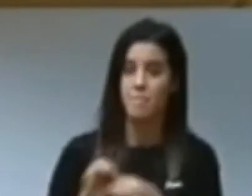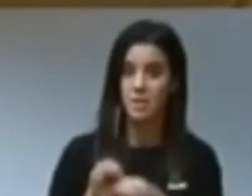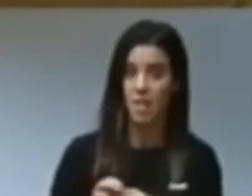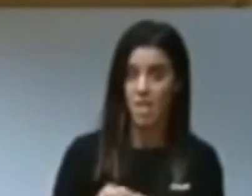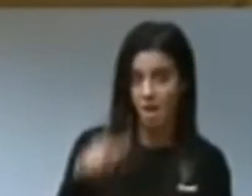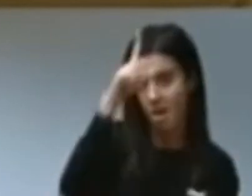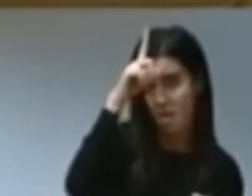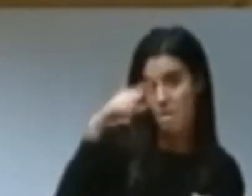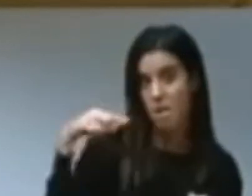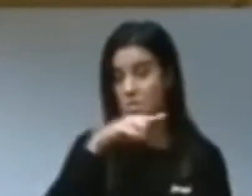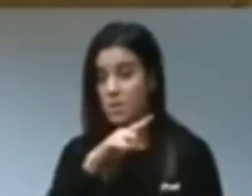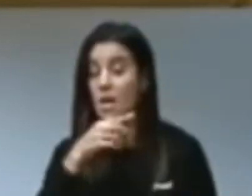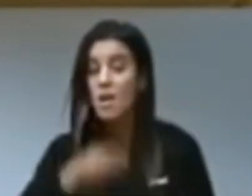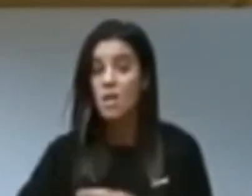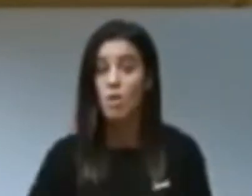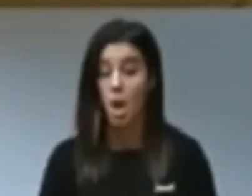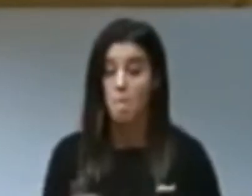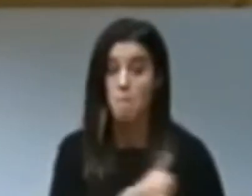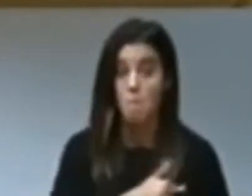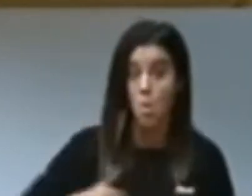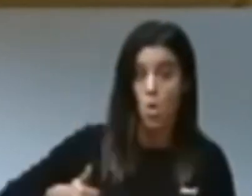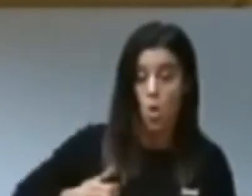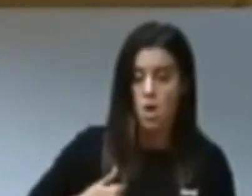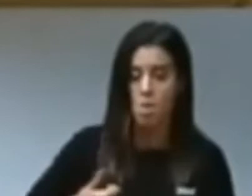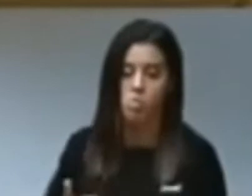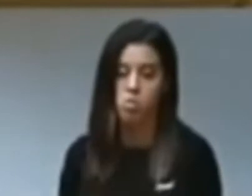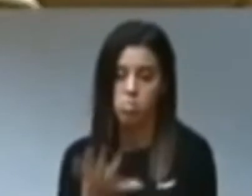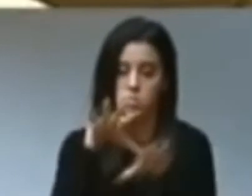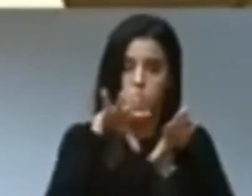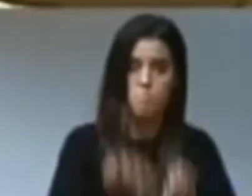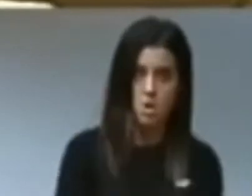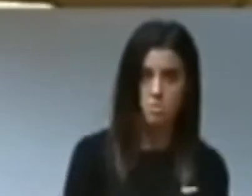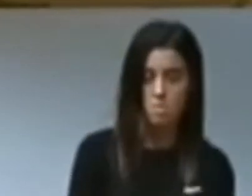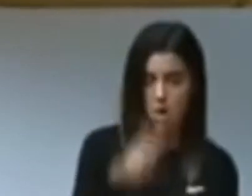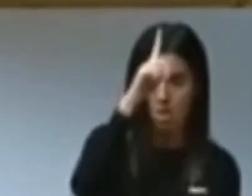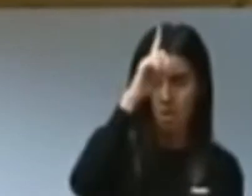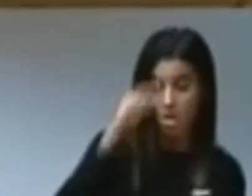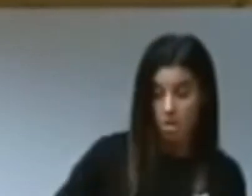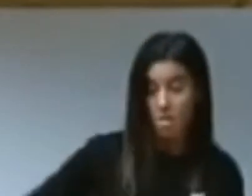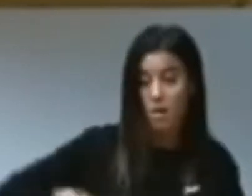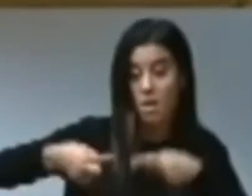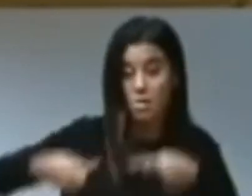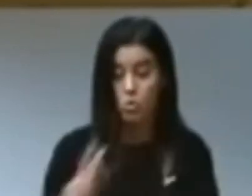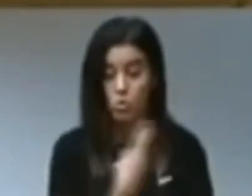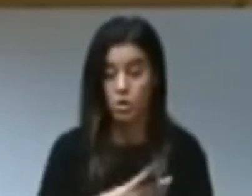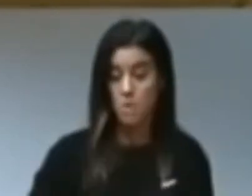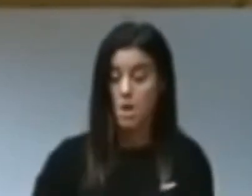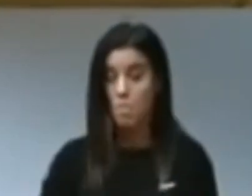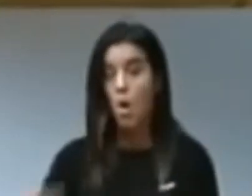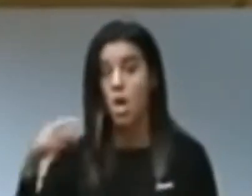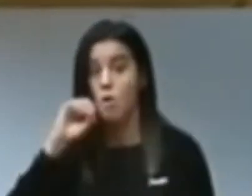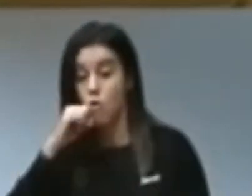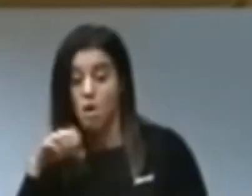Nazi-Sovietico del 28 de septiembre Polonia fue invadida primero por Hitler y dos semanas más tarde por Stalin,